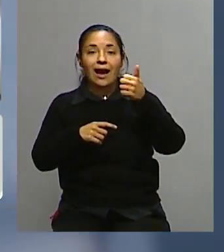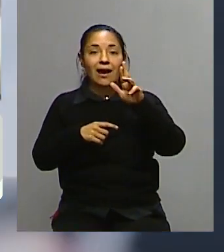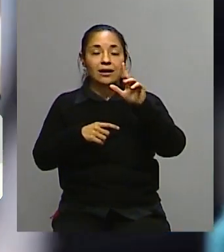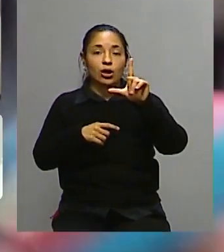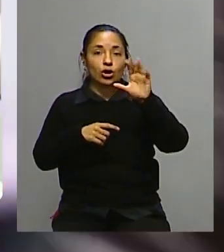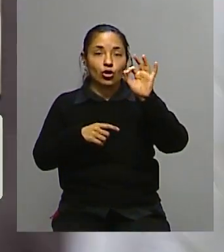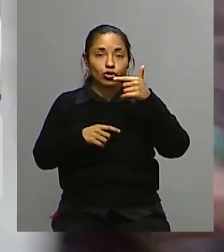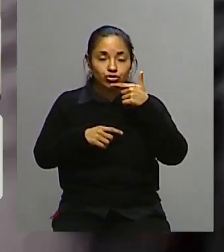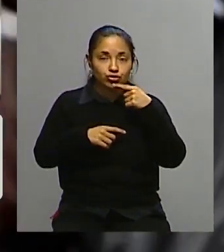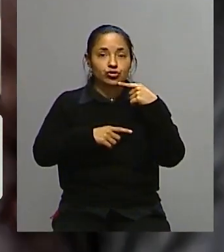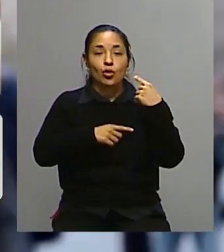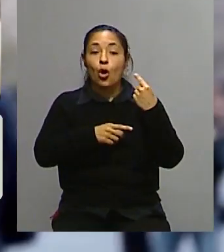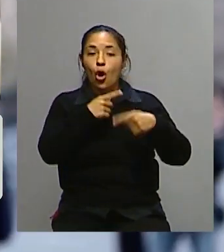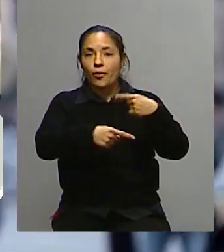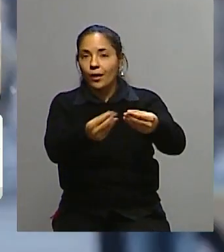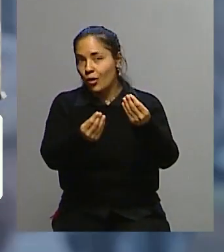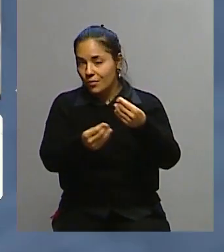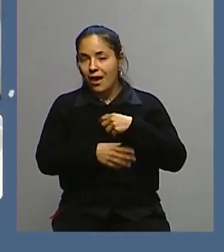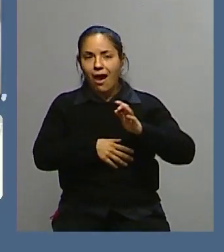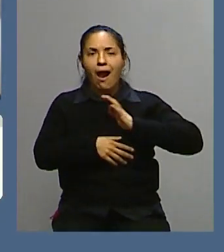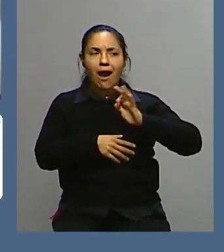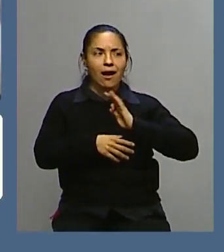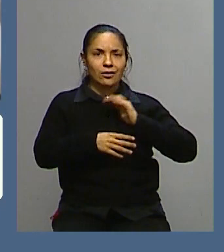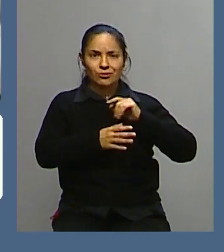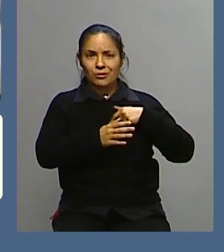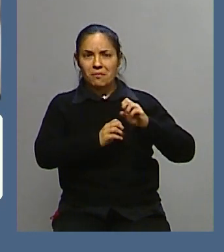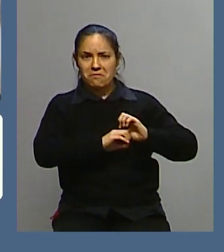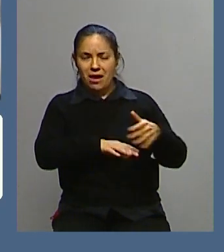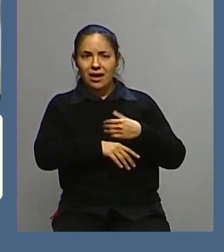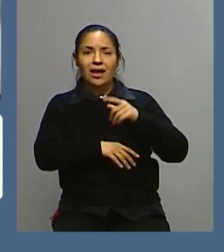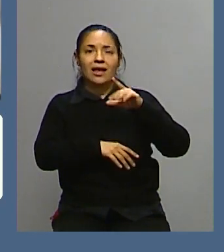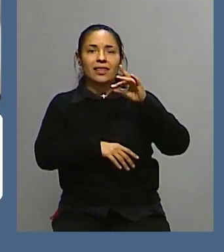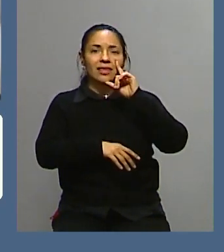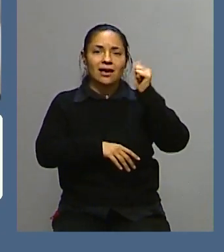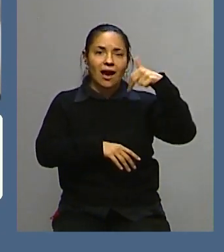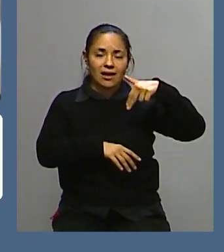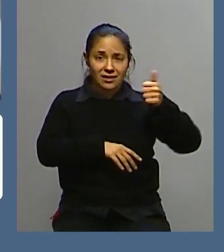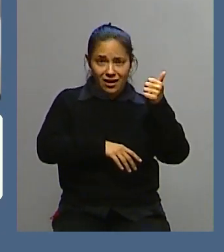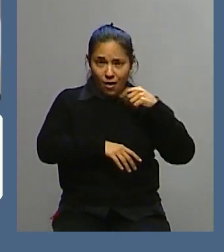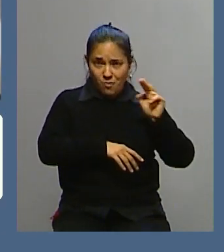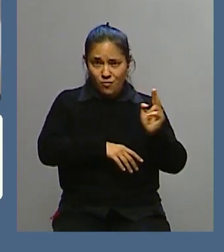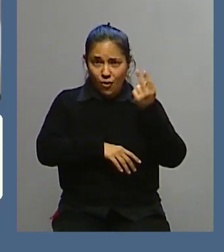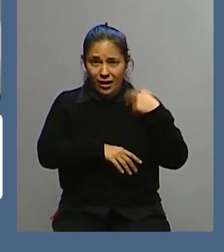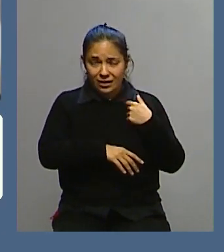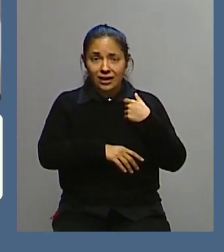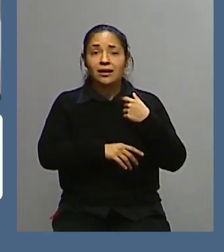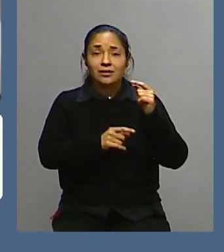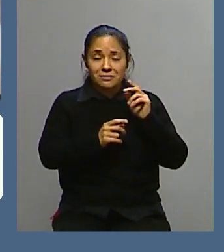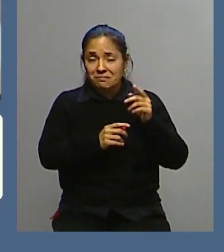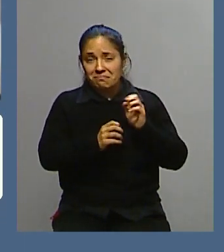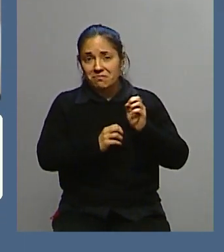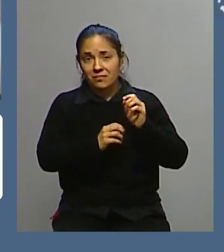antes, mejoró muchísimo en los últimos años, de un punto muy bajo, después de la muerte de Lady Di, y de su casamiento con Camila.